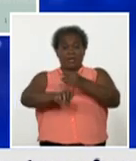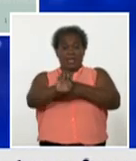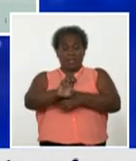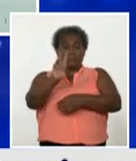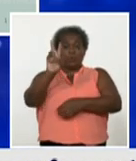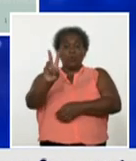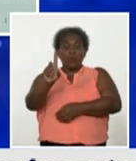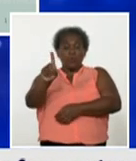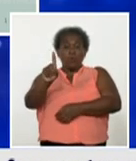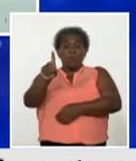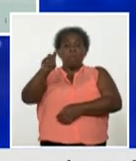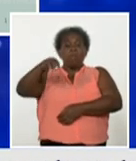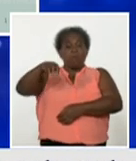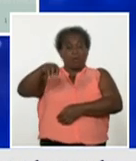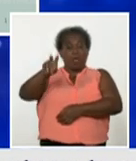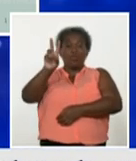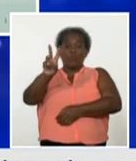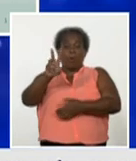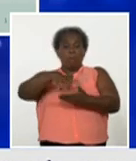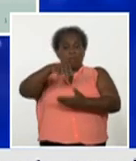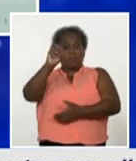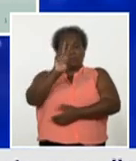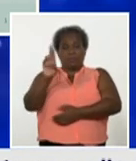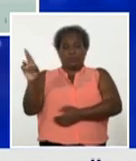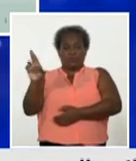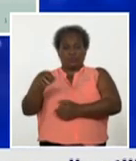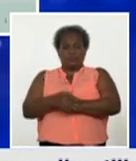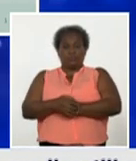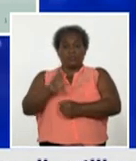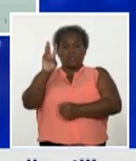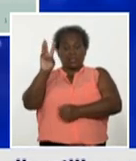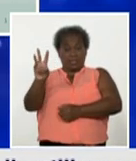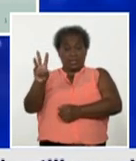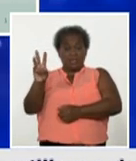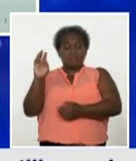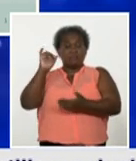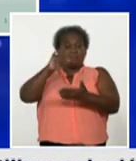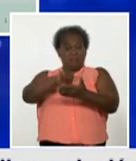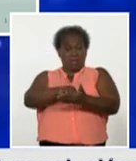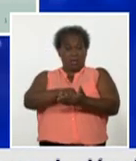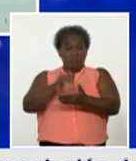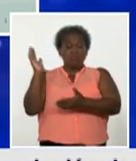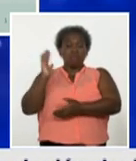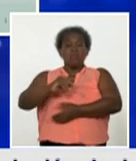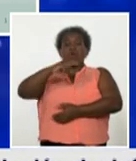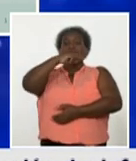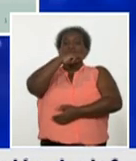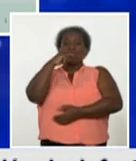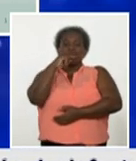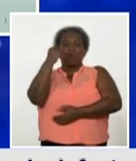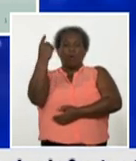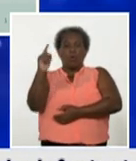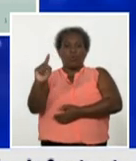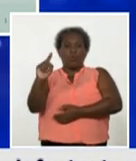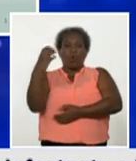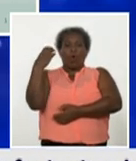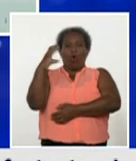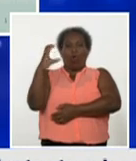y dos de Plaza de la Revolución tres son viajeros cubanos procedentes de Rusia y uno de Colombia.